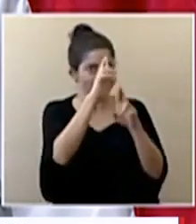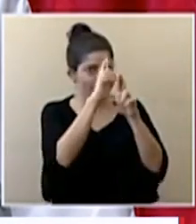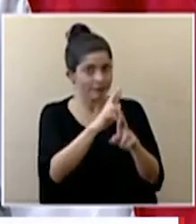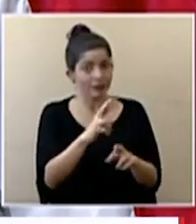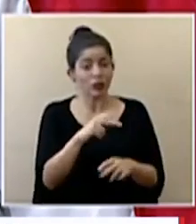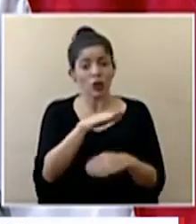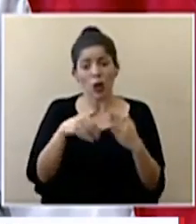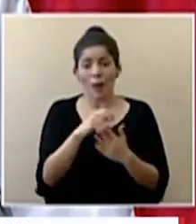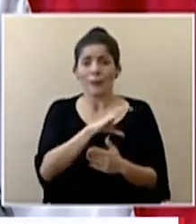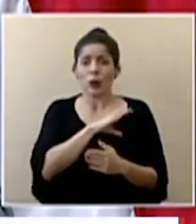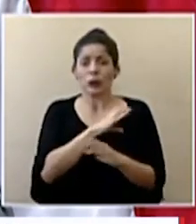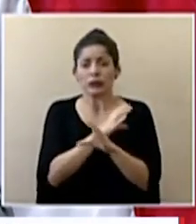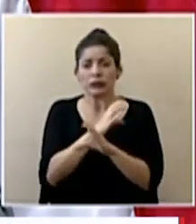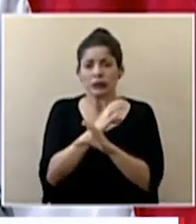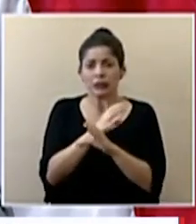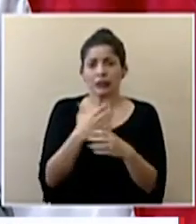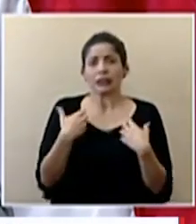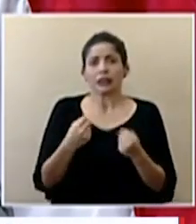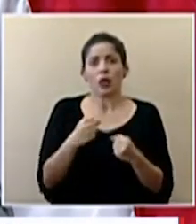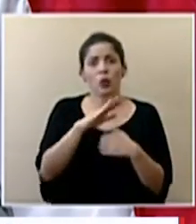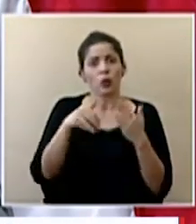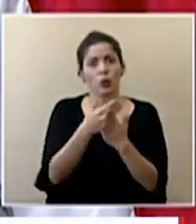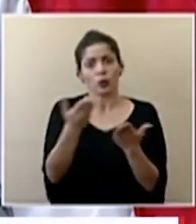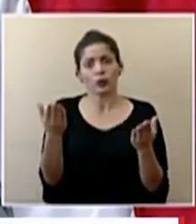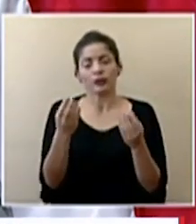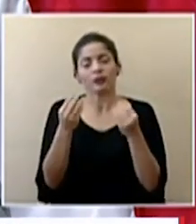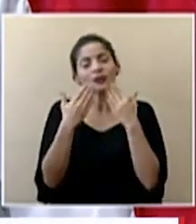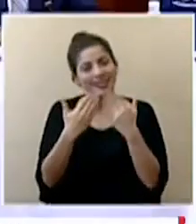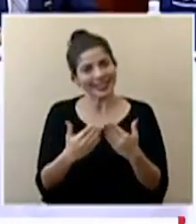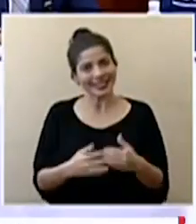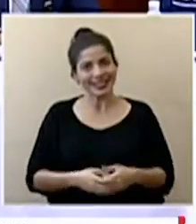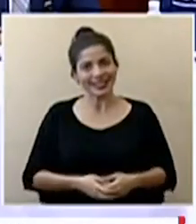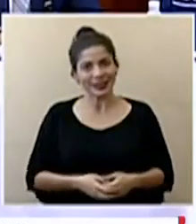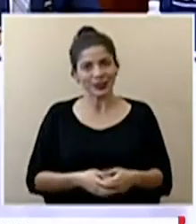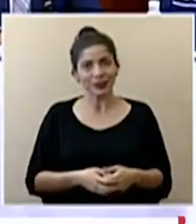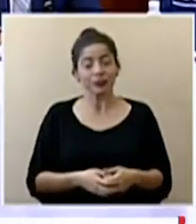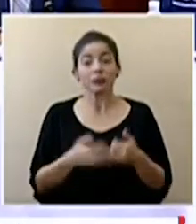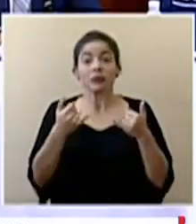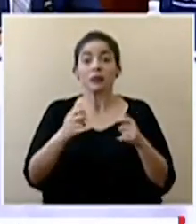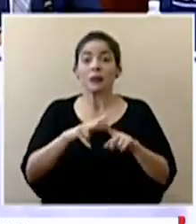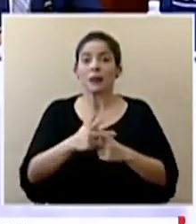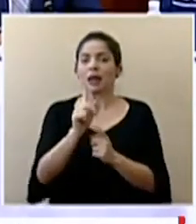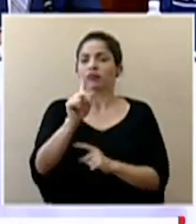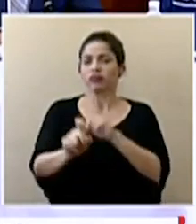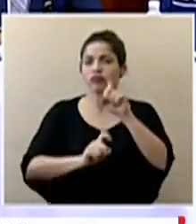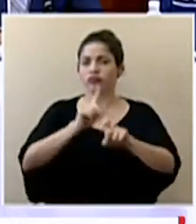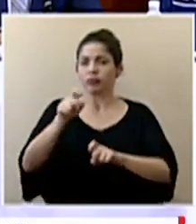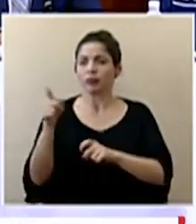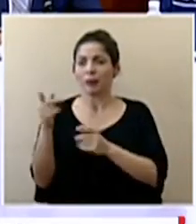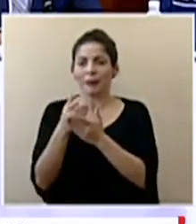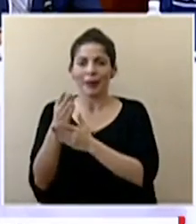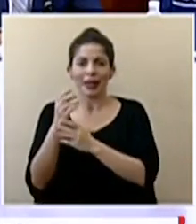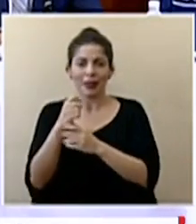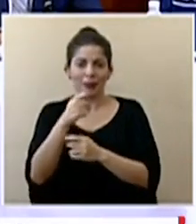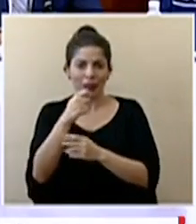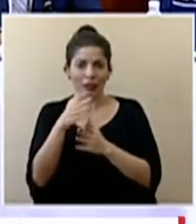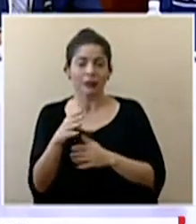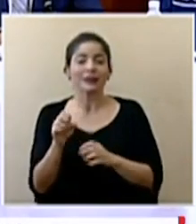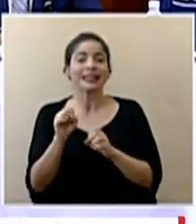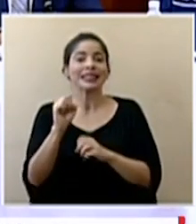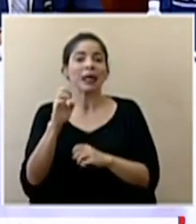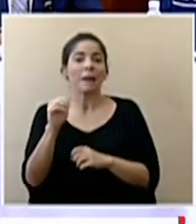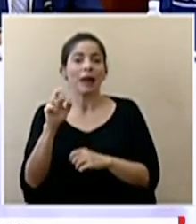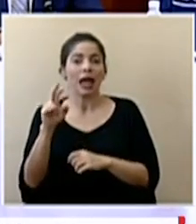velando y trabajando por la salud de todos ustedes. Muchas gracias. Iniciando con las consultas de los medios, Semanario pregunta,